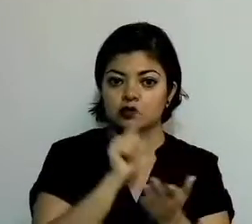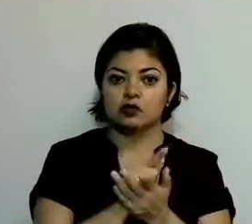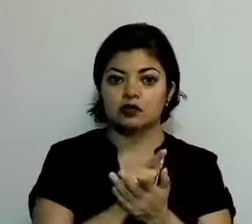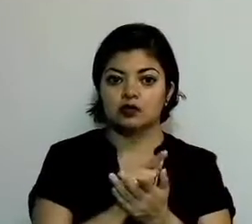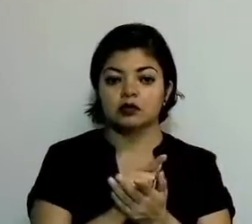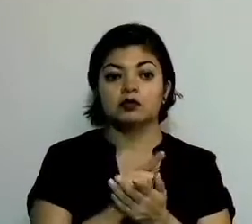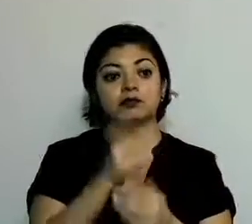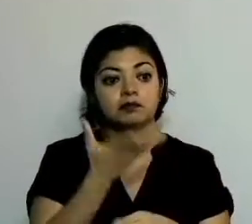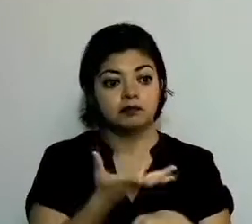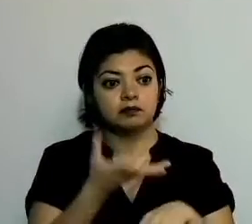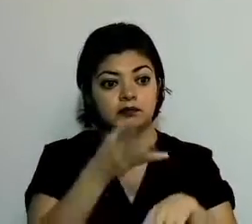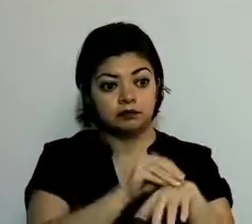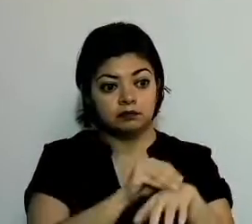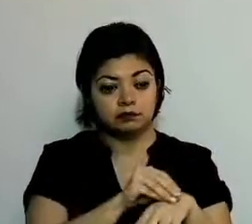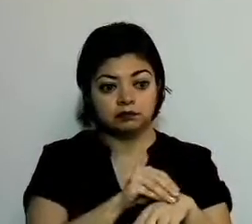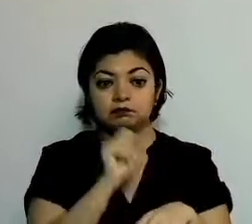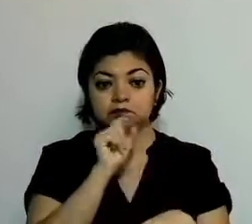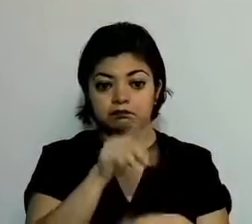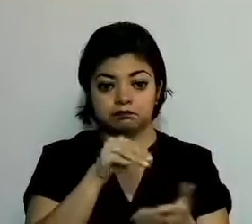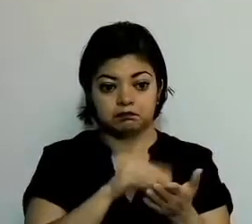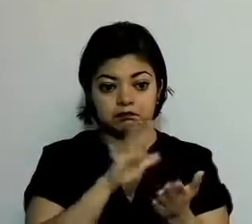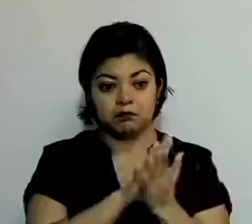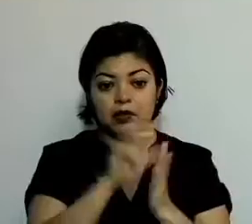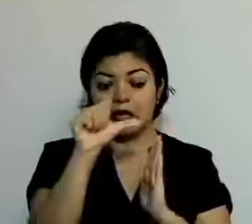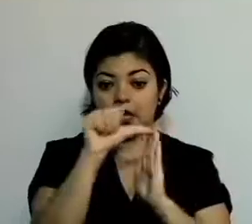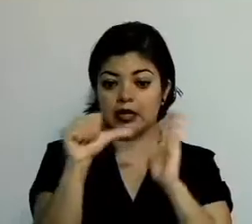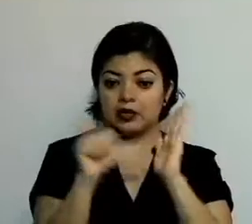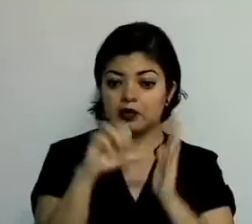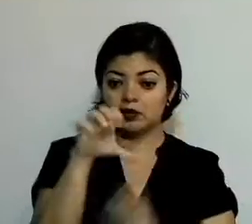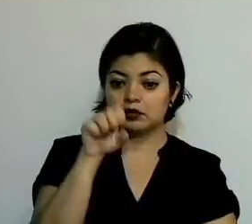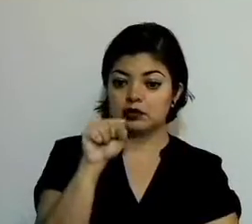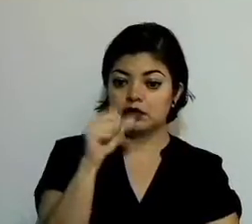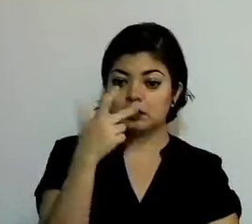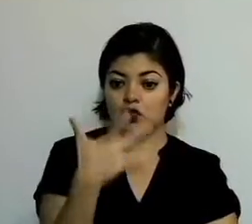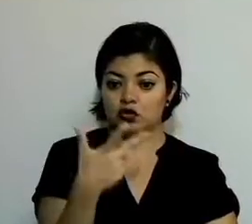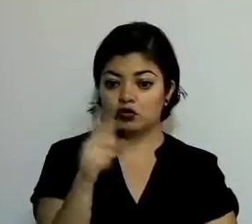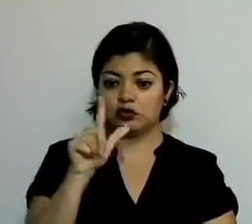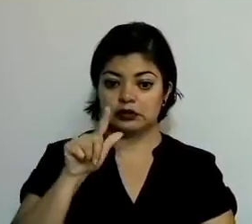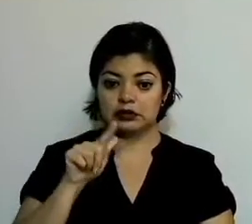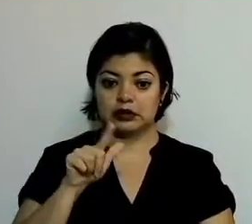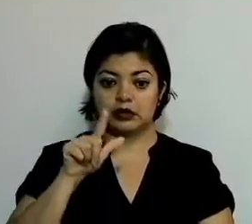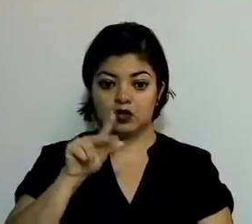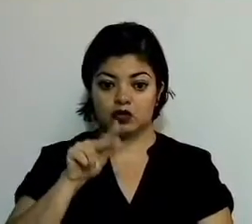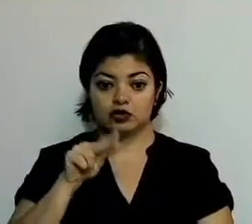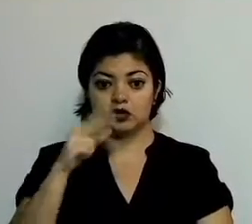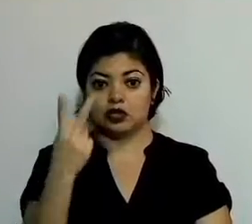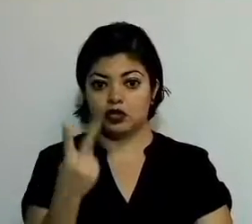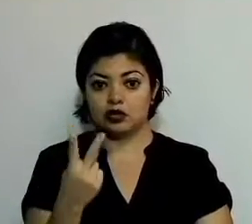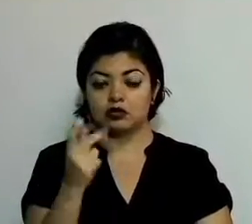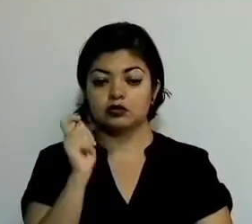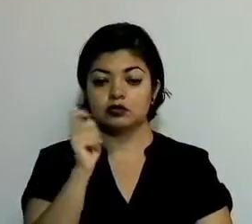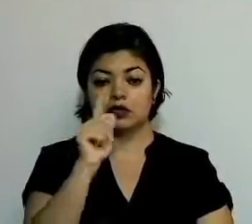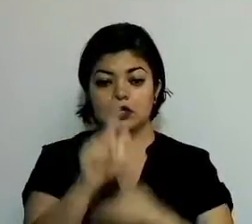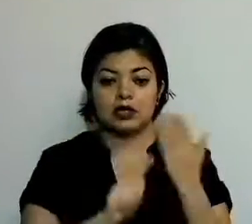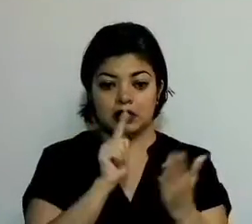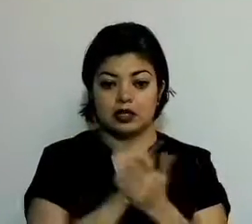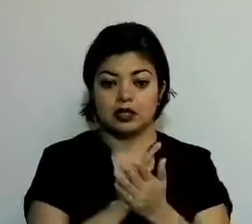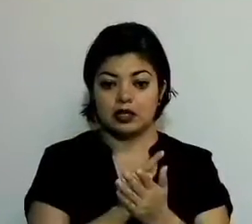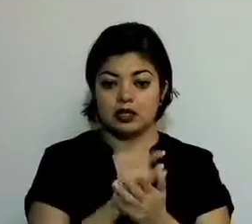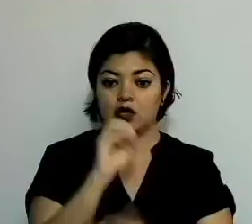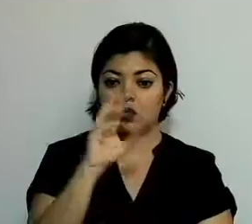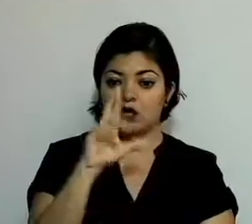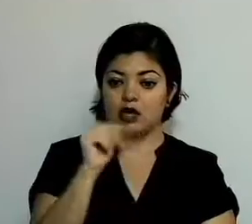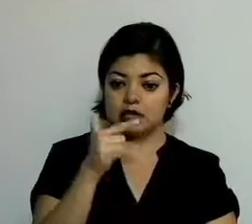permitimos, con fundamento en los artículos 68, 70 y 82 de la Ley Orgánica del Poder